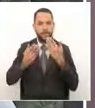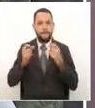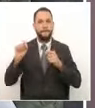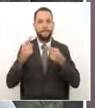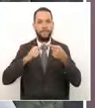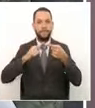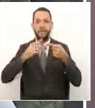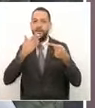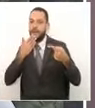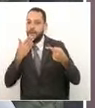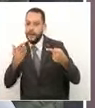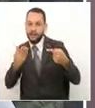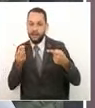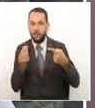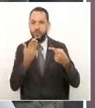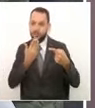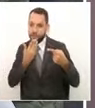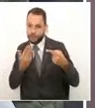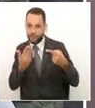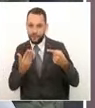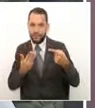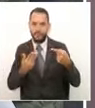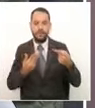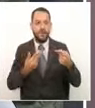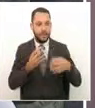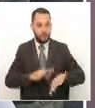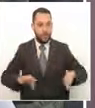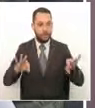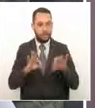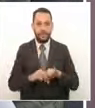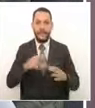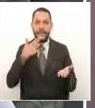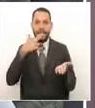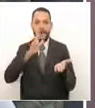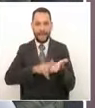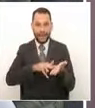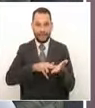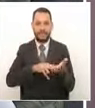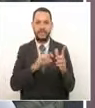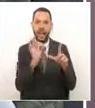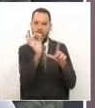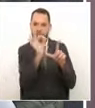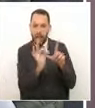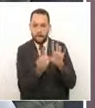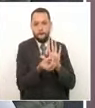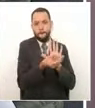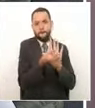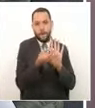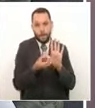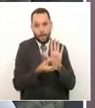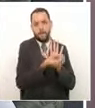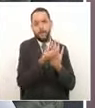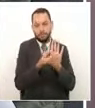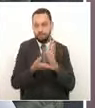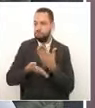digamos, empecemos con el tema del boletín, porque son los datos que le está pidiendo, me parece muy buena observación. Y créame